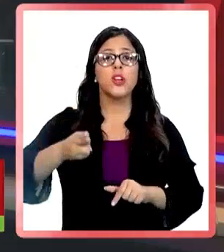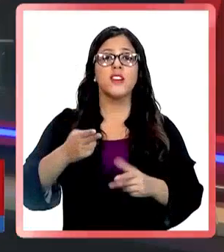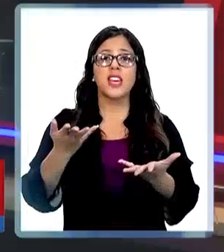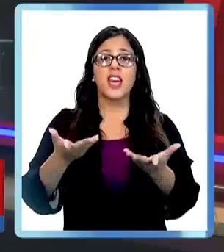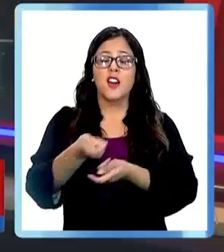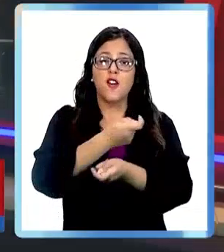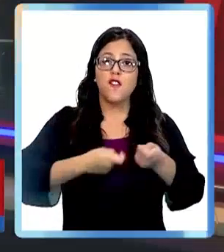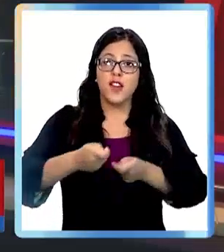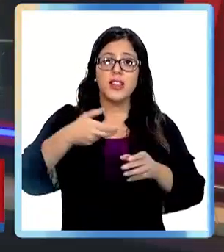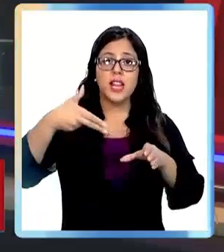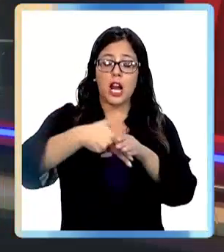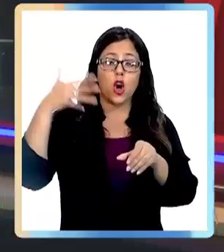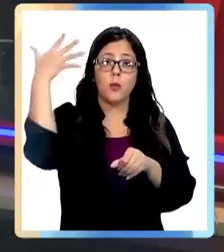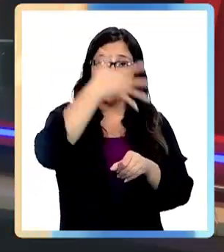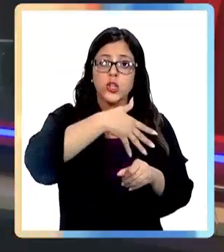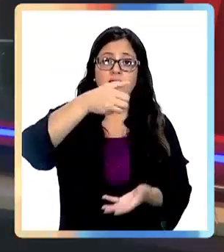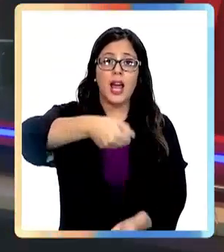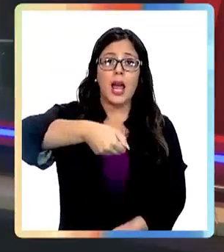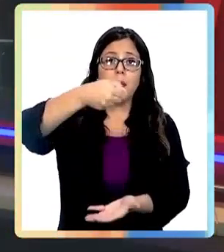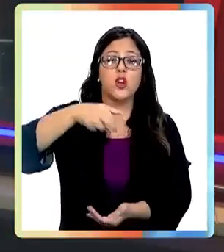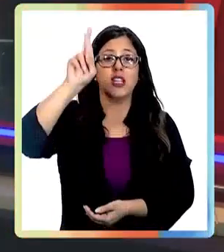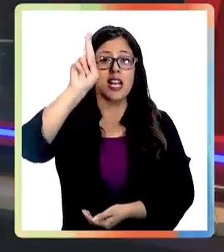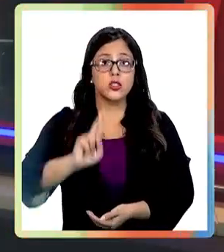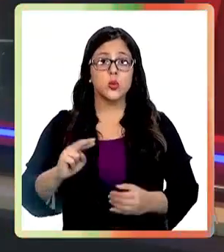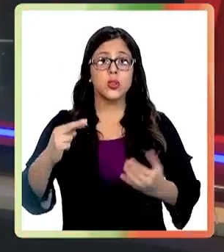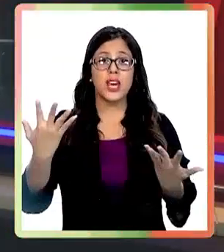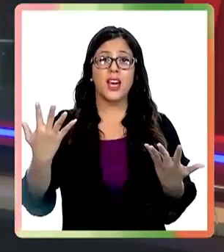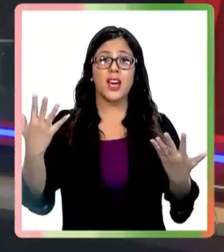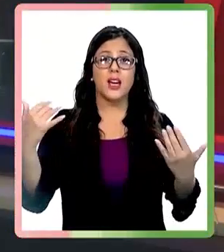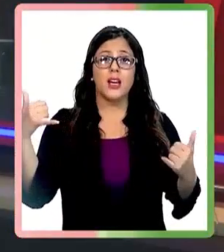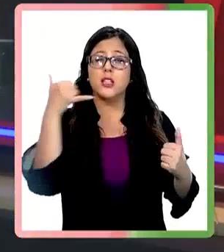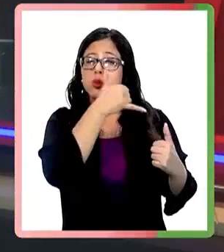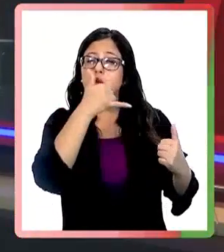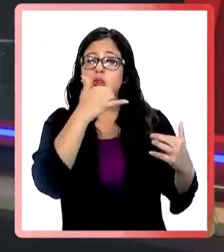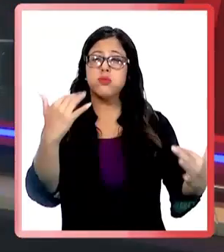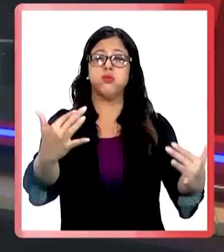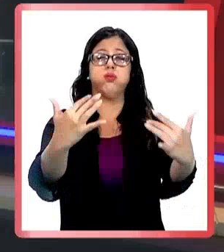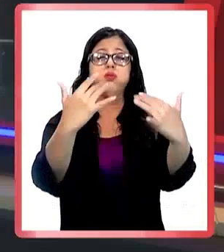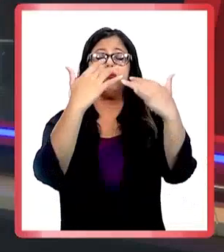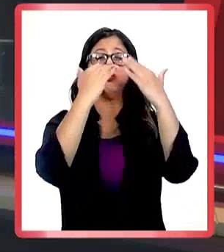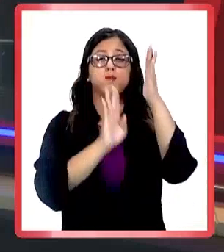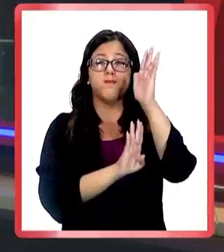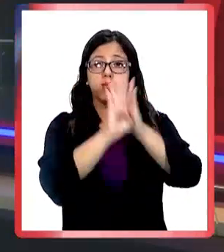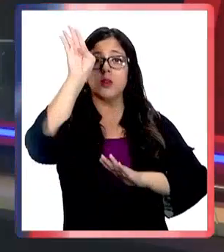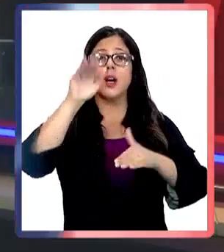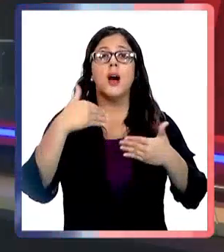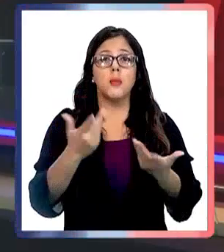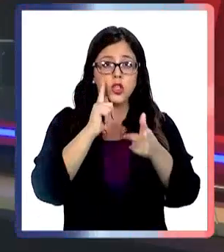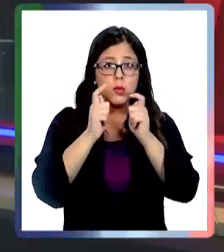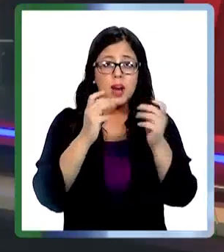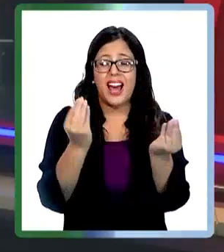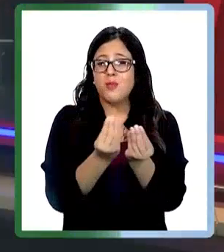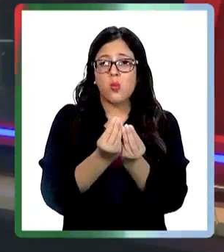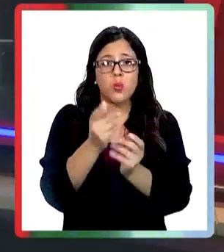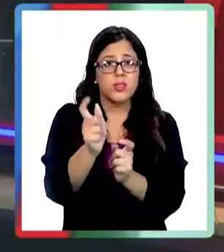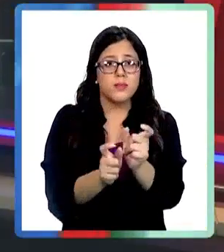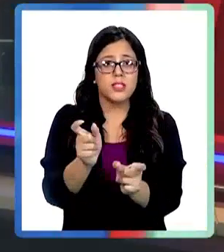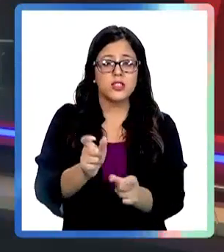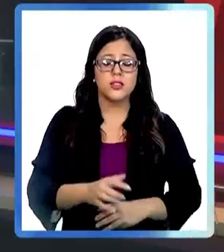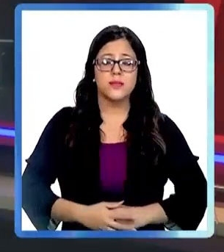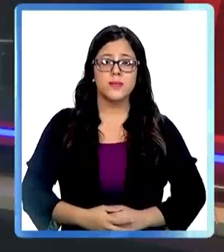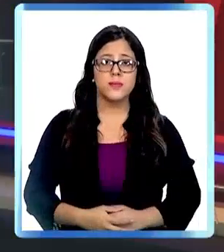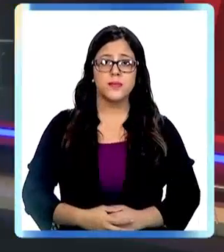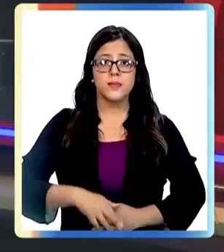lagos ha quedado prohibida la venta de combustibles en bidones. Y en el sur de nuestro país la contaminación por humo se ha disparado, lo que pone en riesgo a